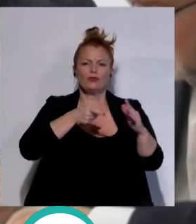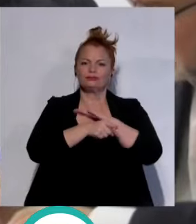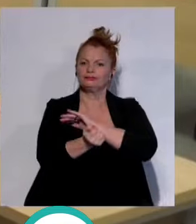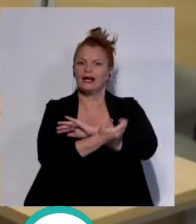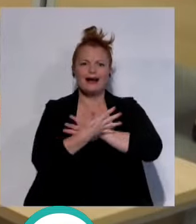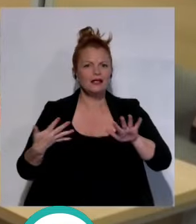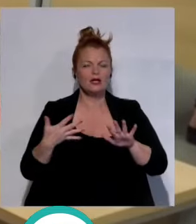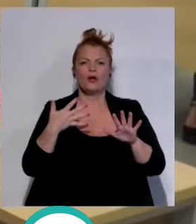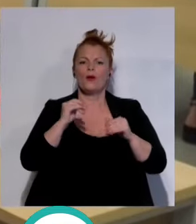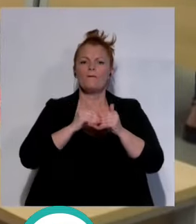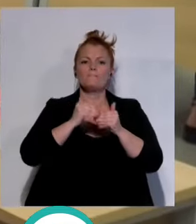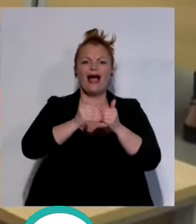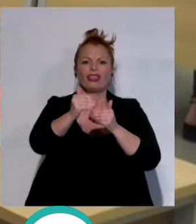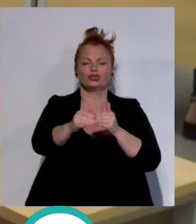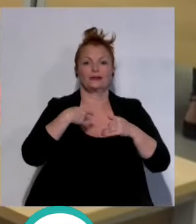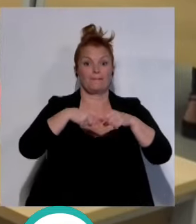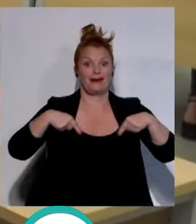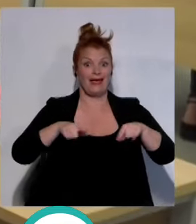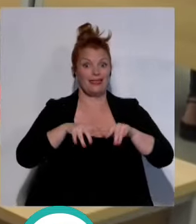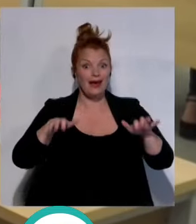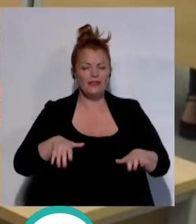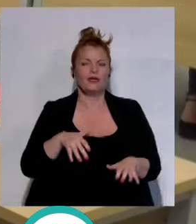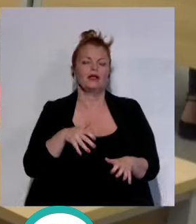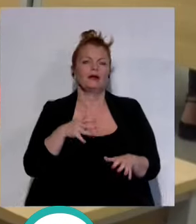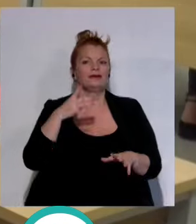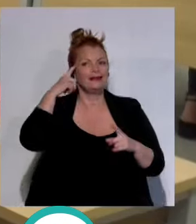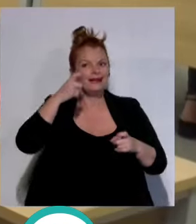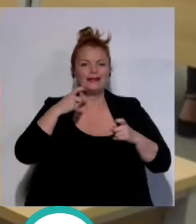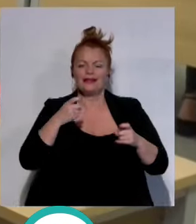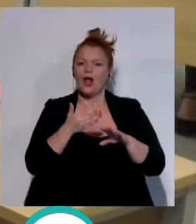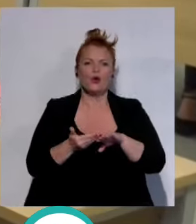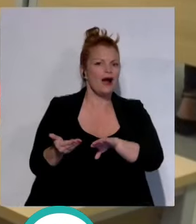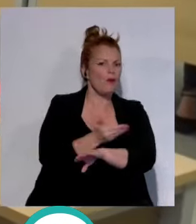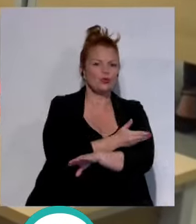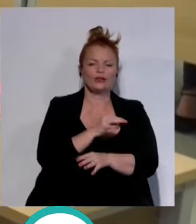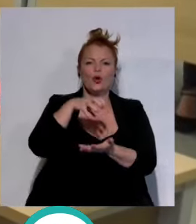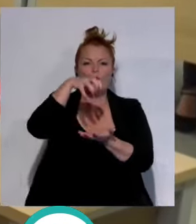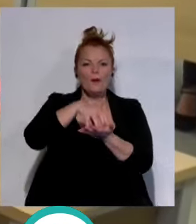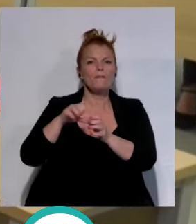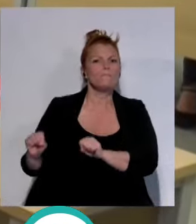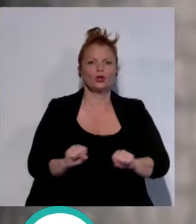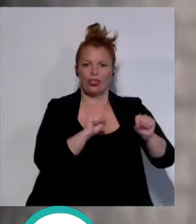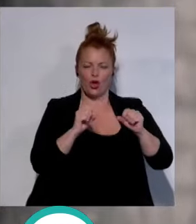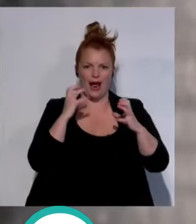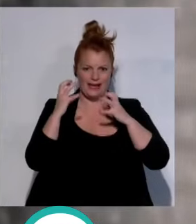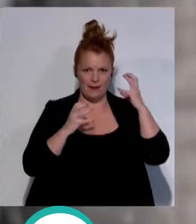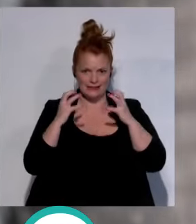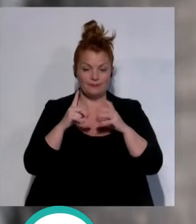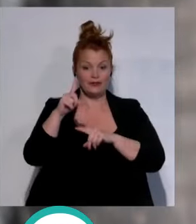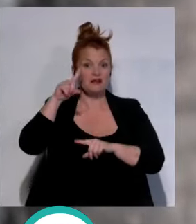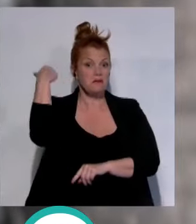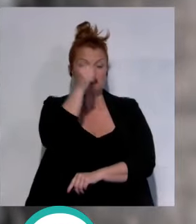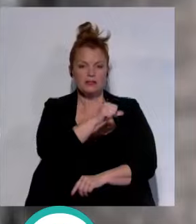al máximo los plazos y que la Bahía de Cádiz pueda contar cuanto antes con un nuevo centro de protección de animales. La próxima